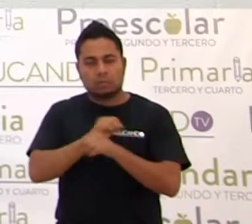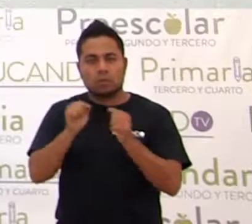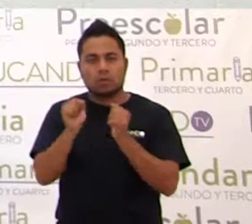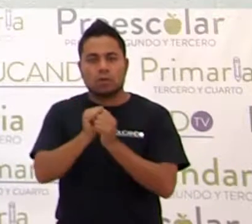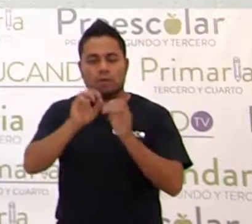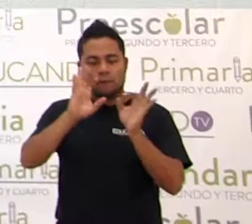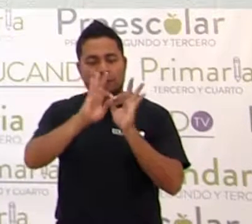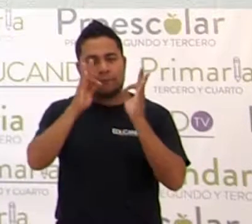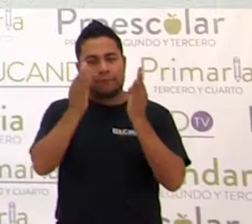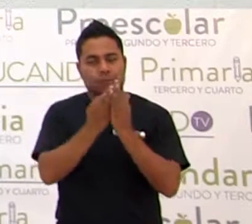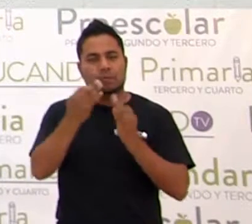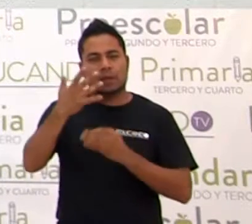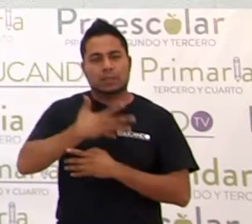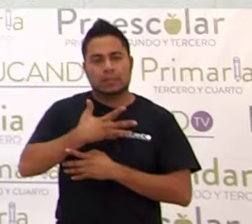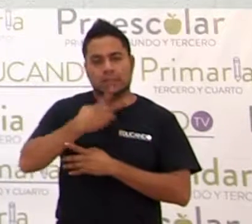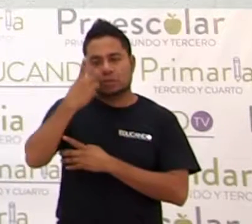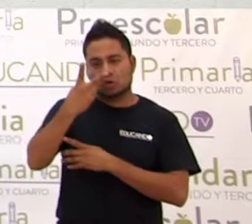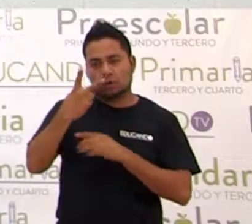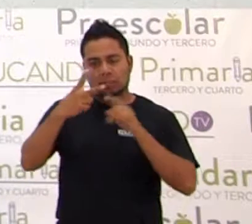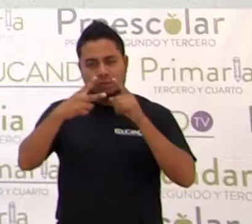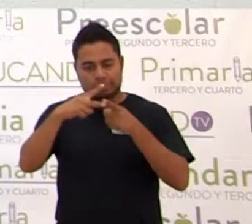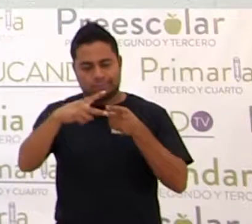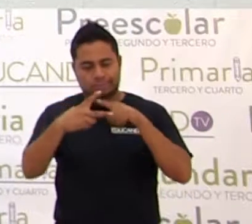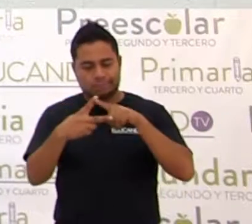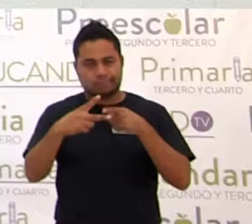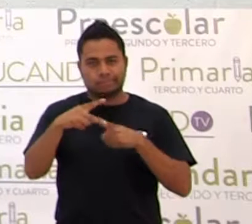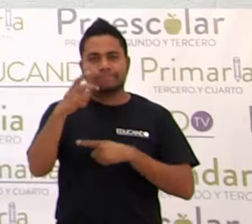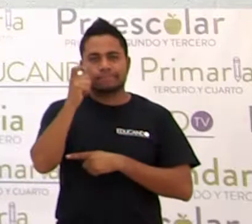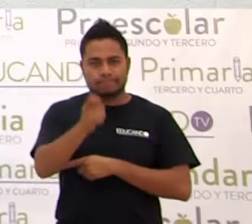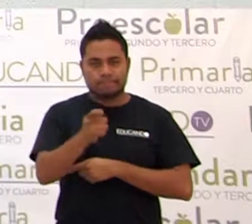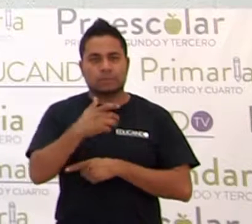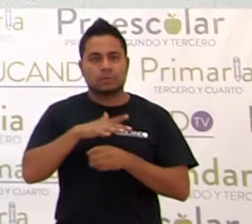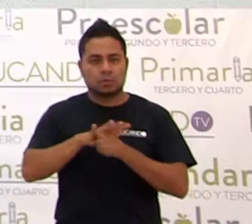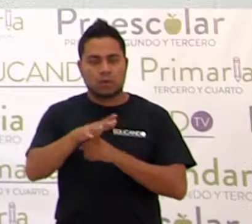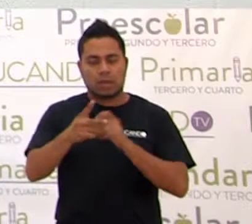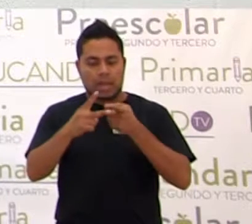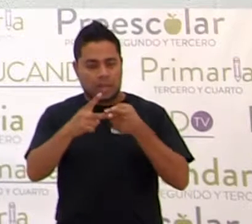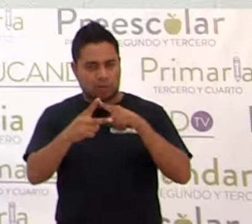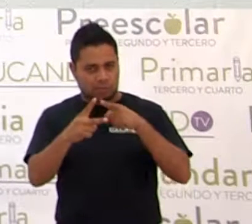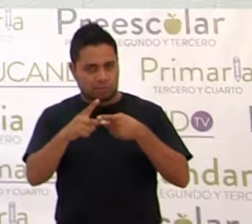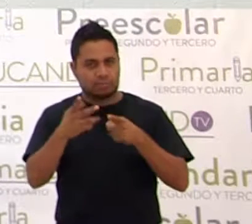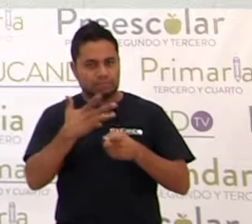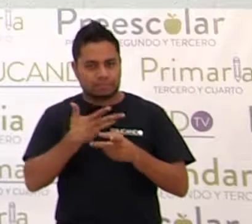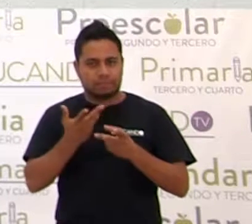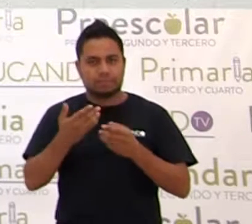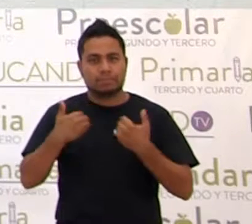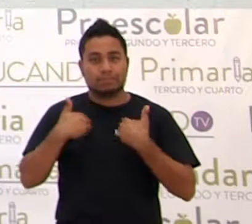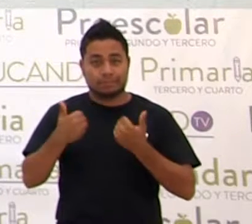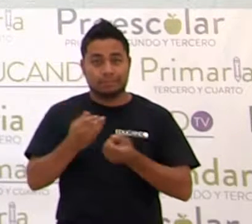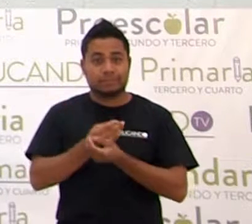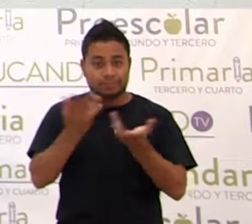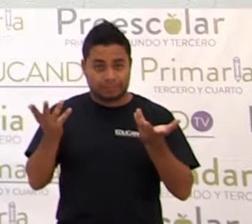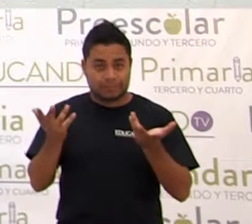figura que tiene dos lados y nos representa el ángulo. ¿Quedó claro?